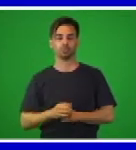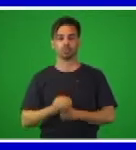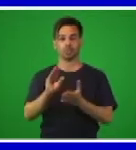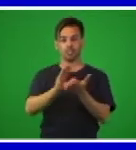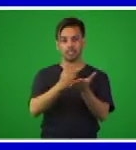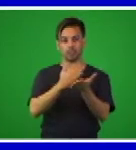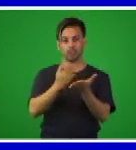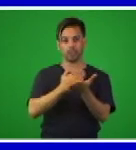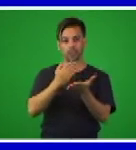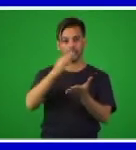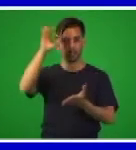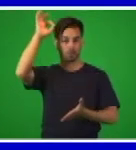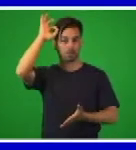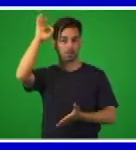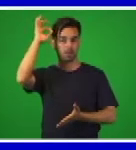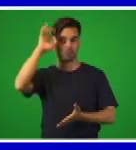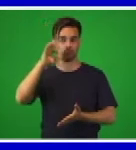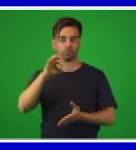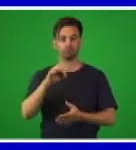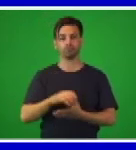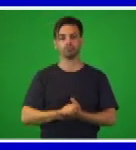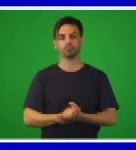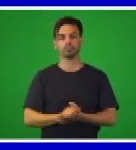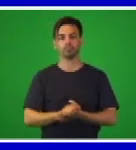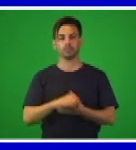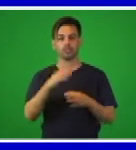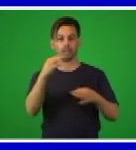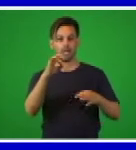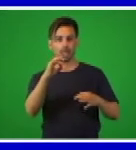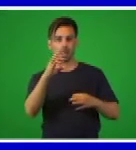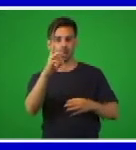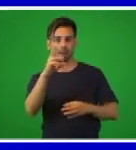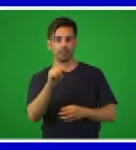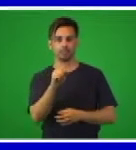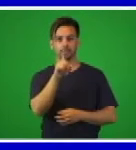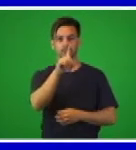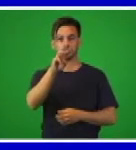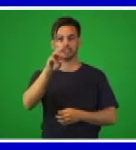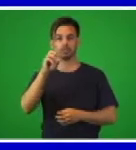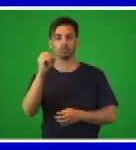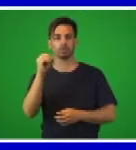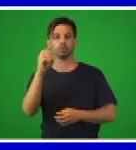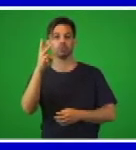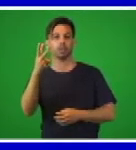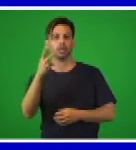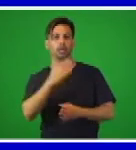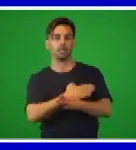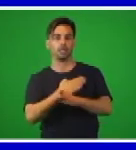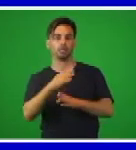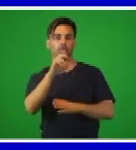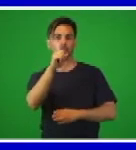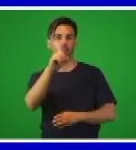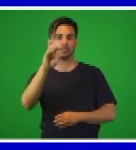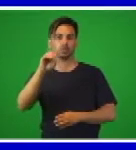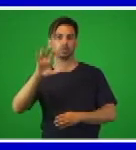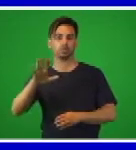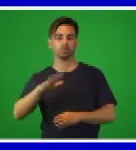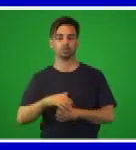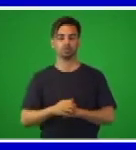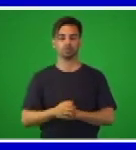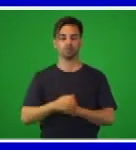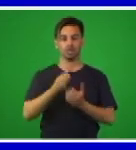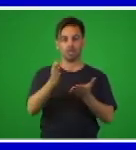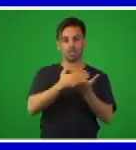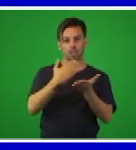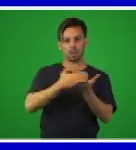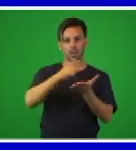capítulo 10, las páginas de la 103 a la 105. Y en el cuaderno de caligrafía, las páginas de